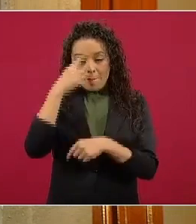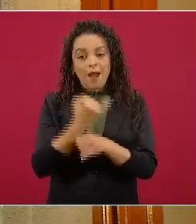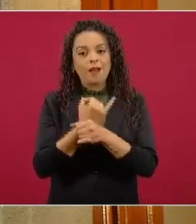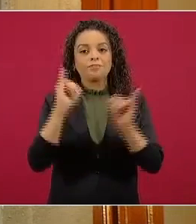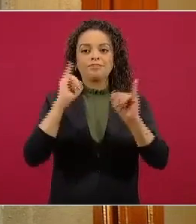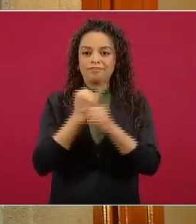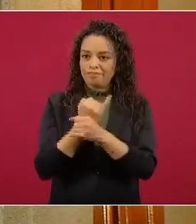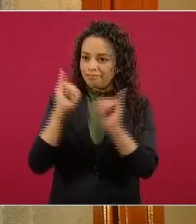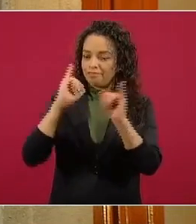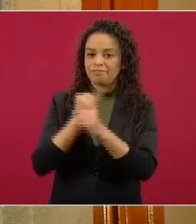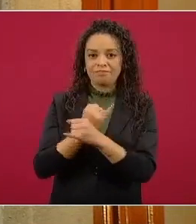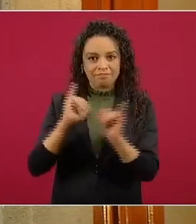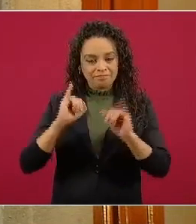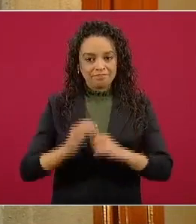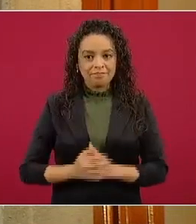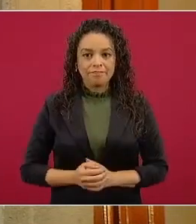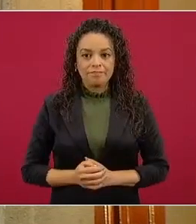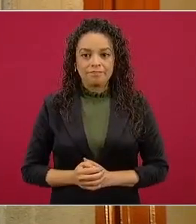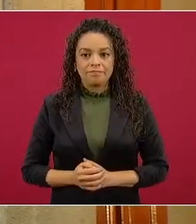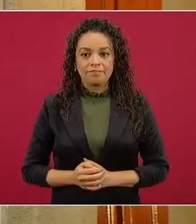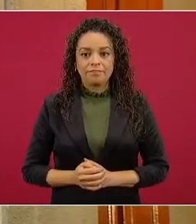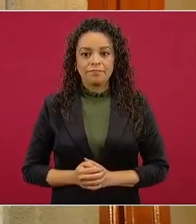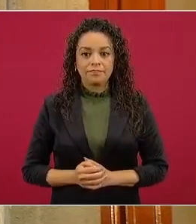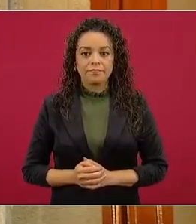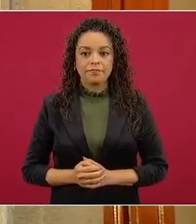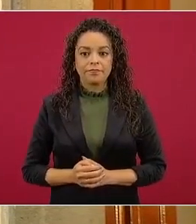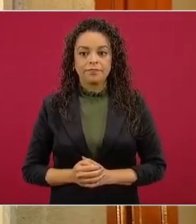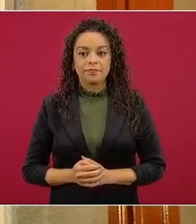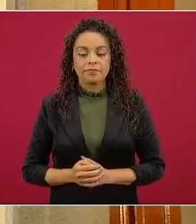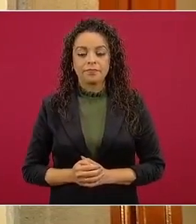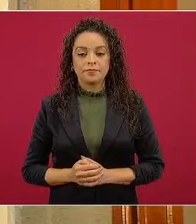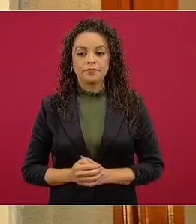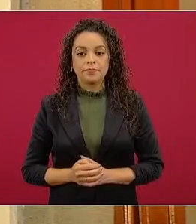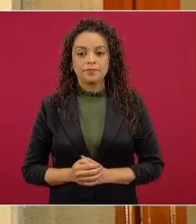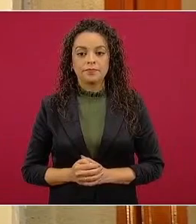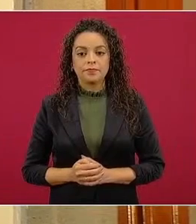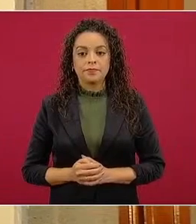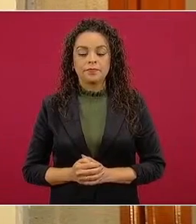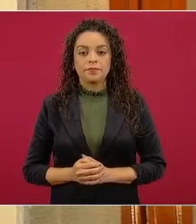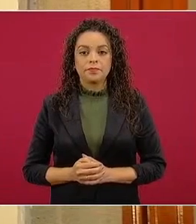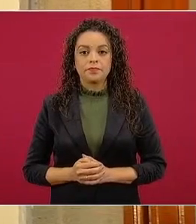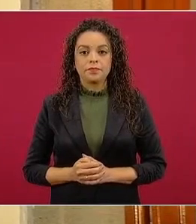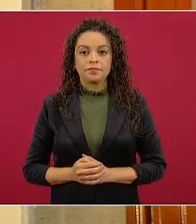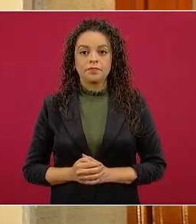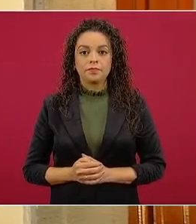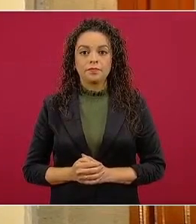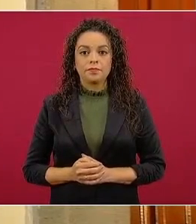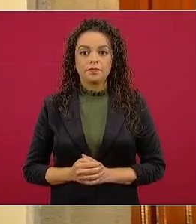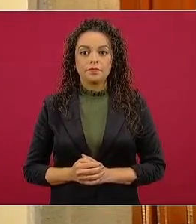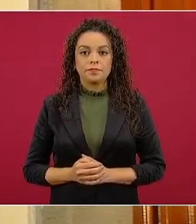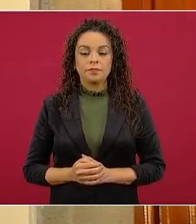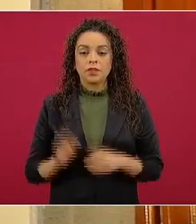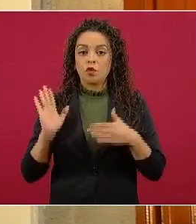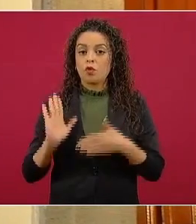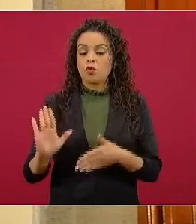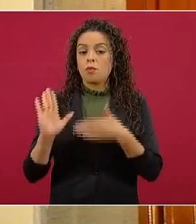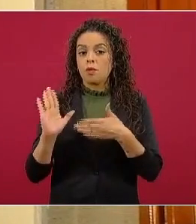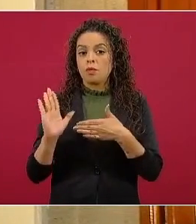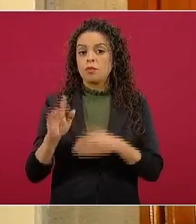El compromiso es que no va a quedar un camino sin pavimentar